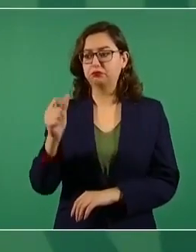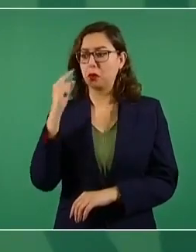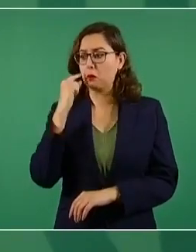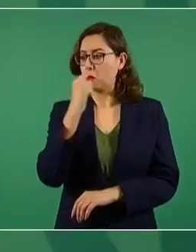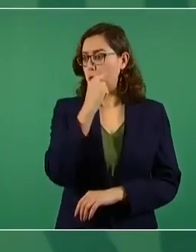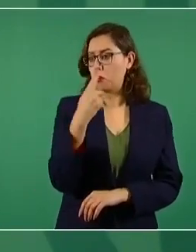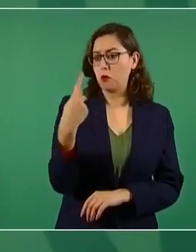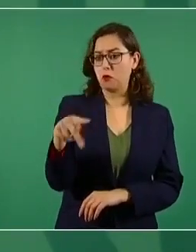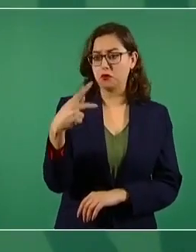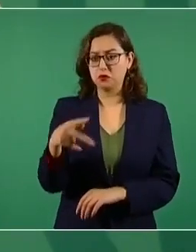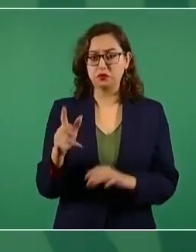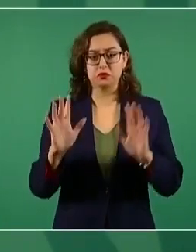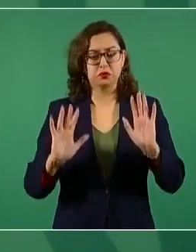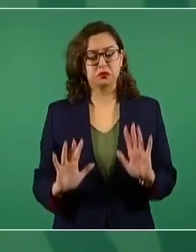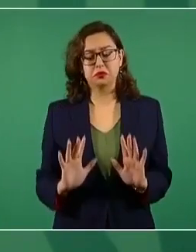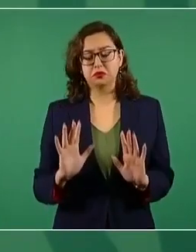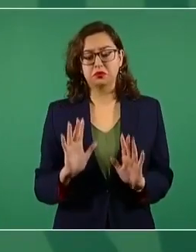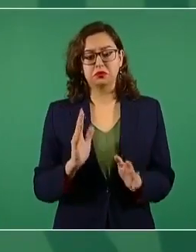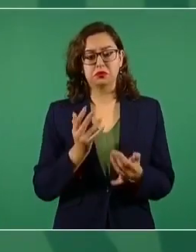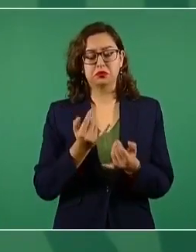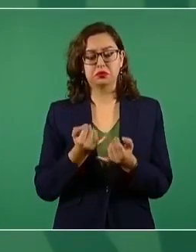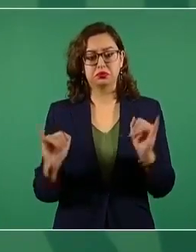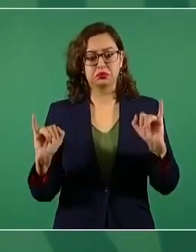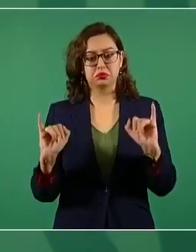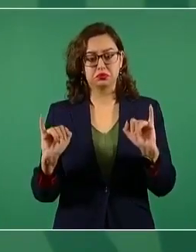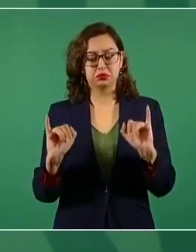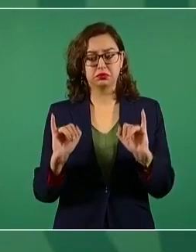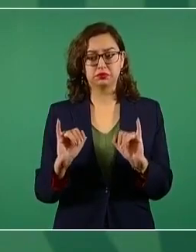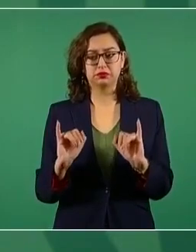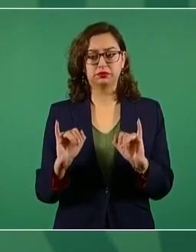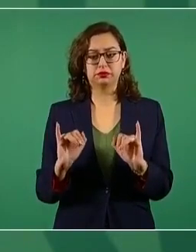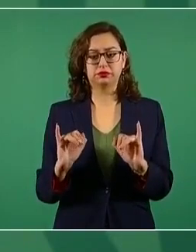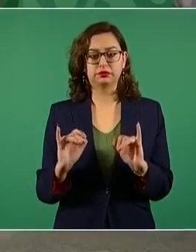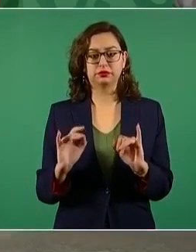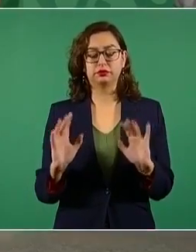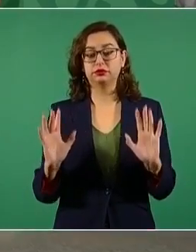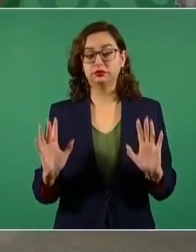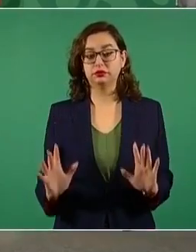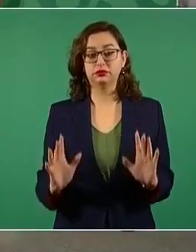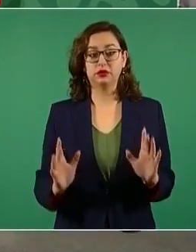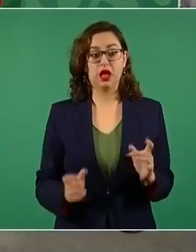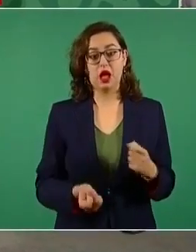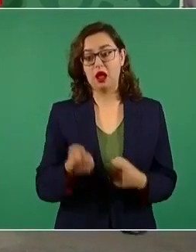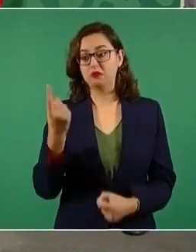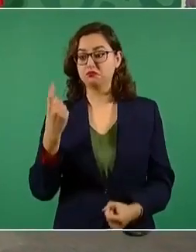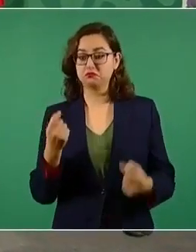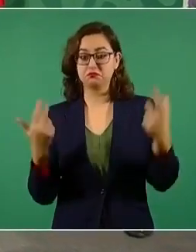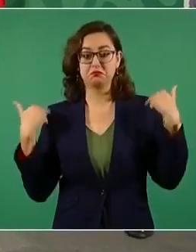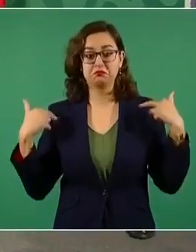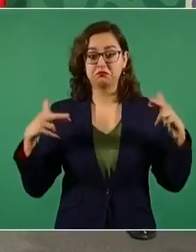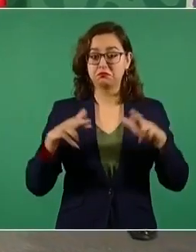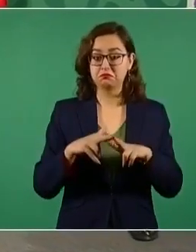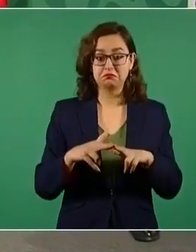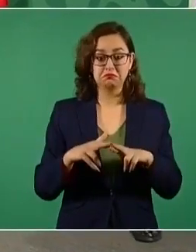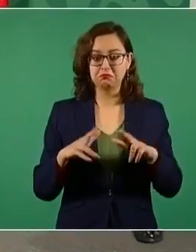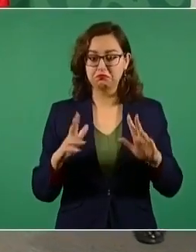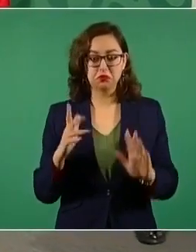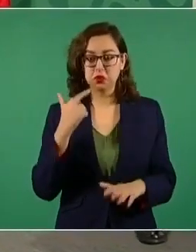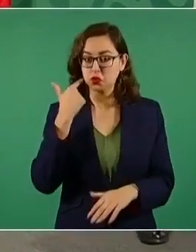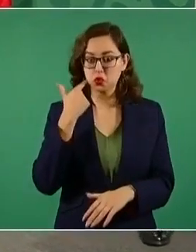dar clases porque